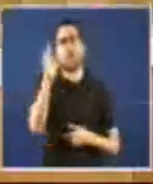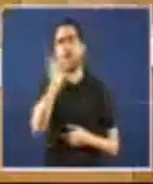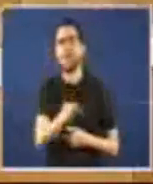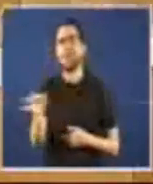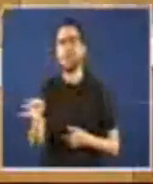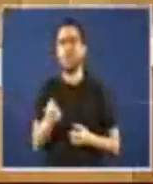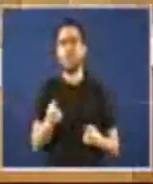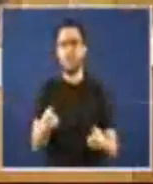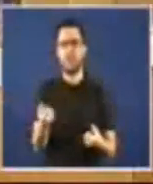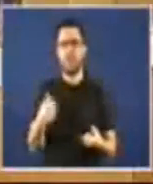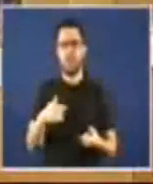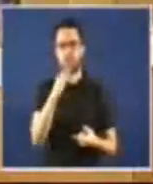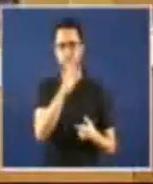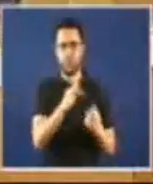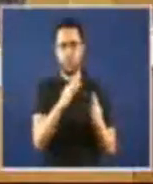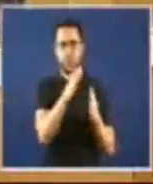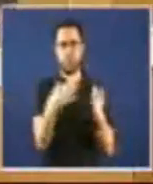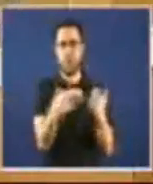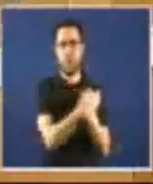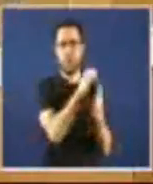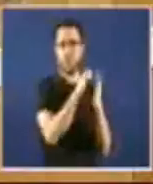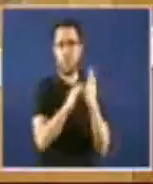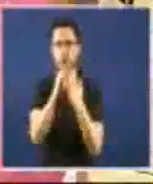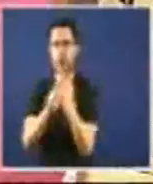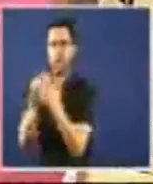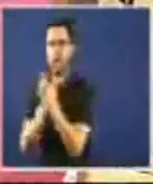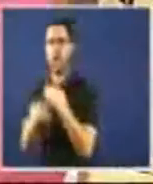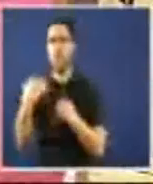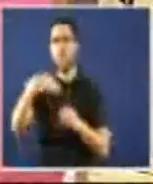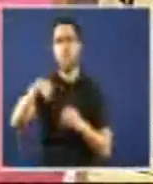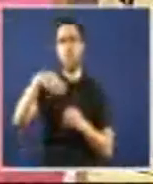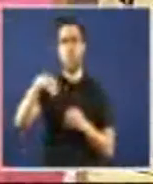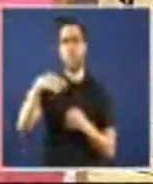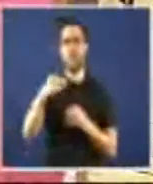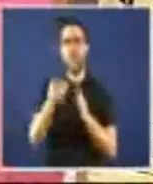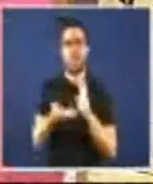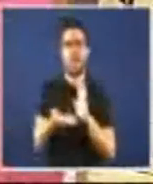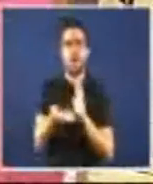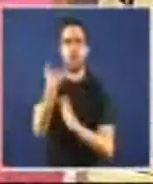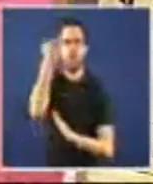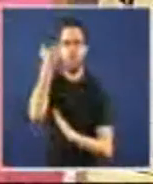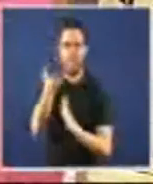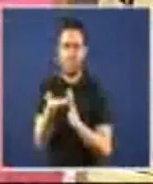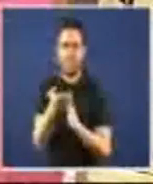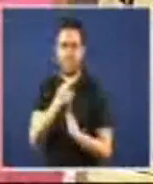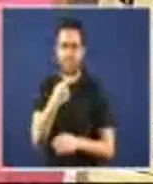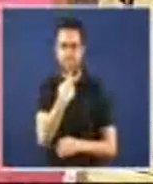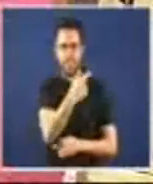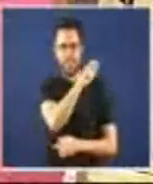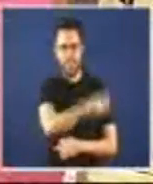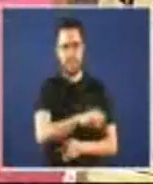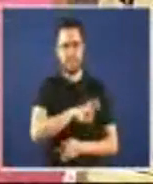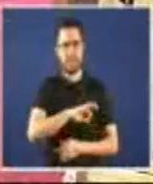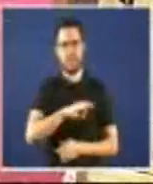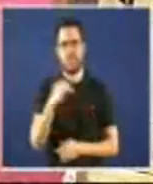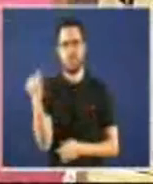partidas importantes de gasto descen e como ca única que aumenta inconmensurablemente xa o dixo o señor Jorquero non o vou repetir e